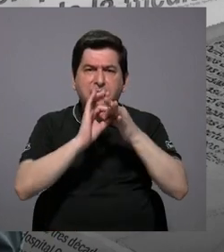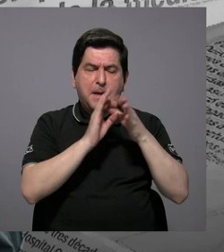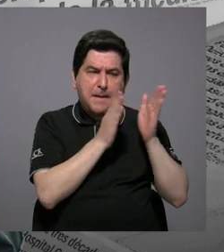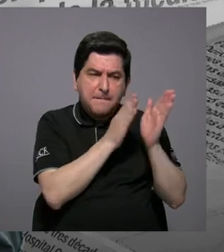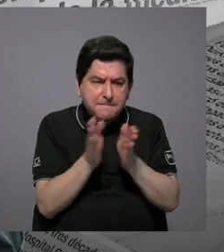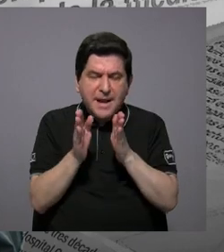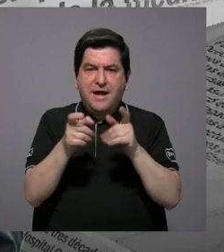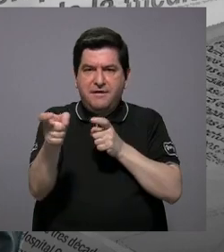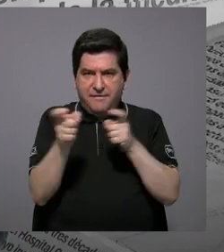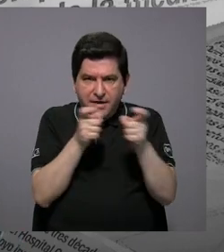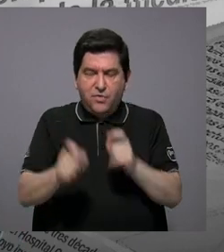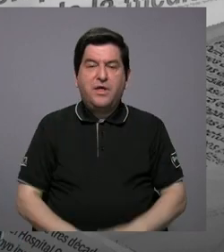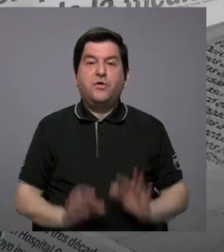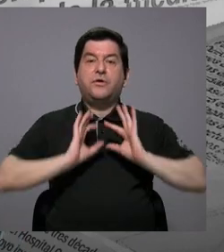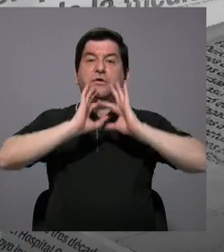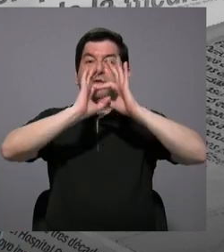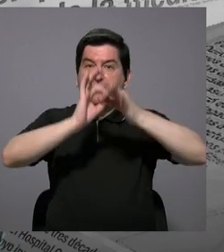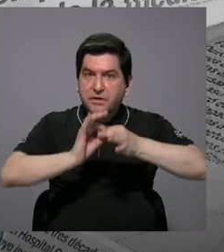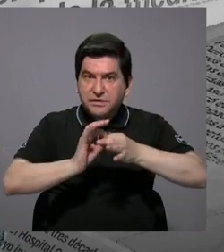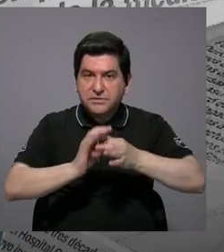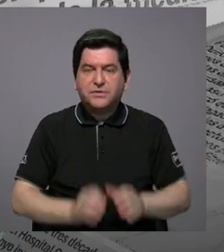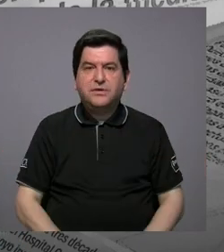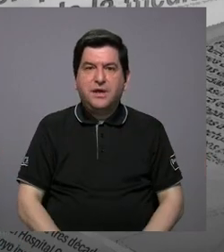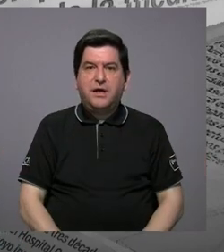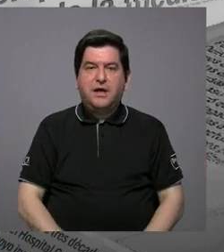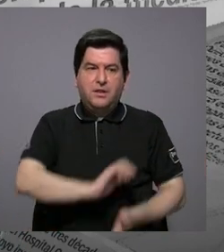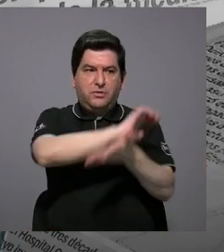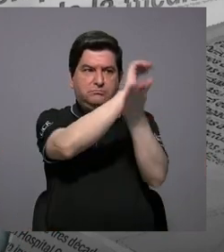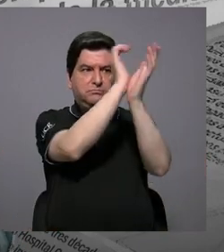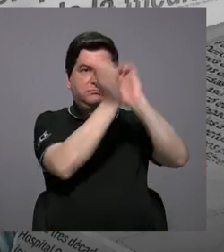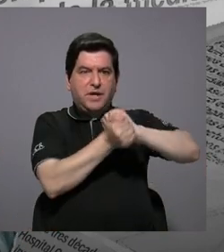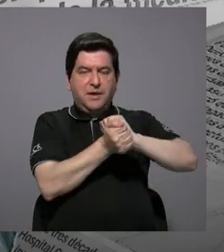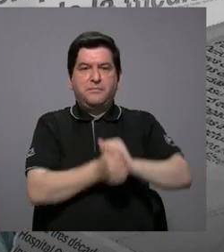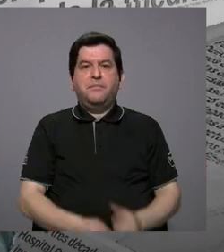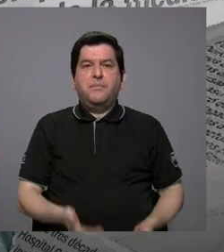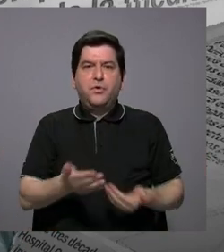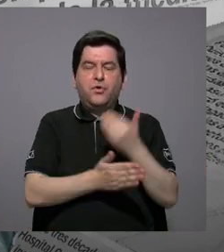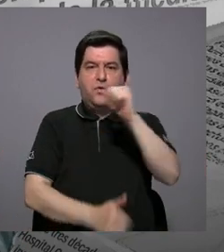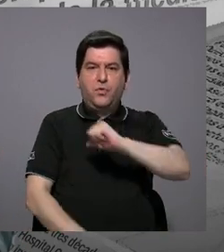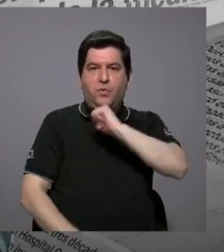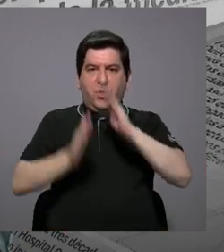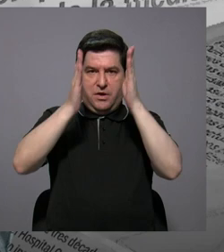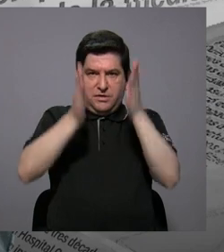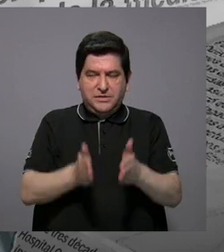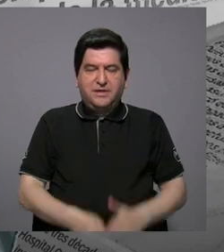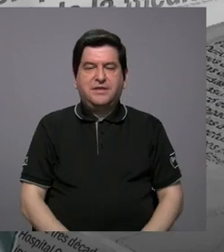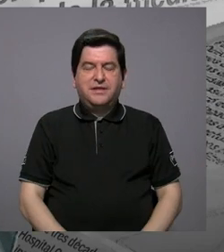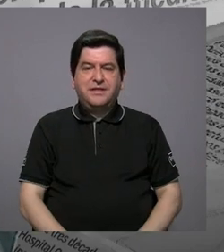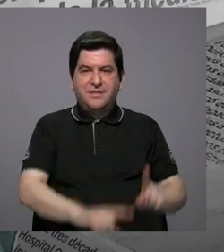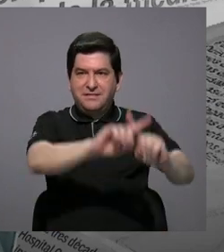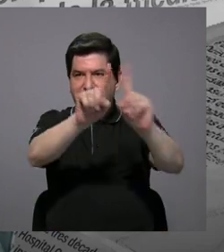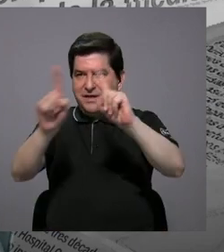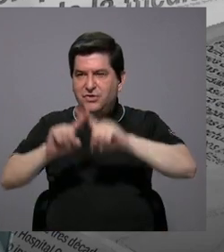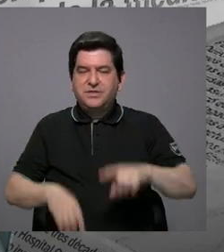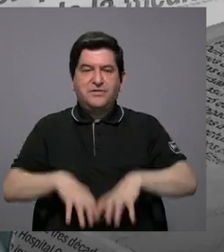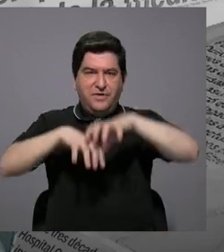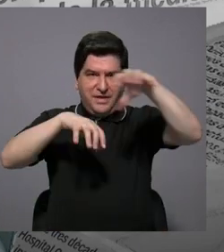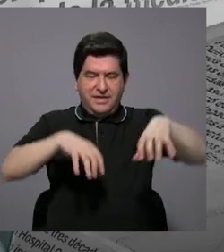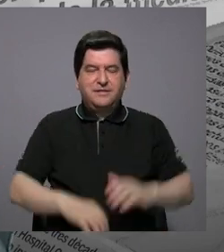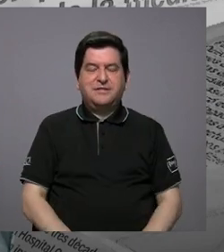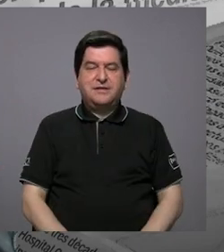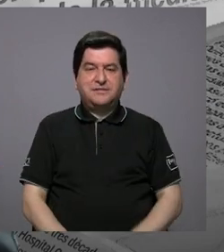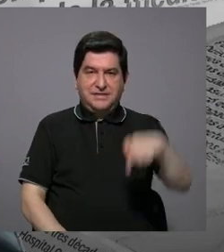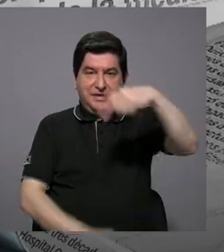planes reguladores a propósito de que viene todo un cambio en las nuevas autoridades de los cantones